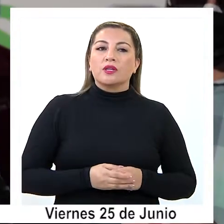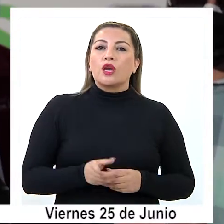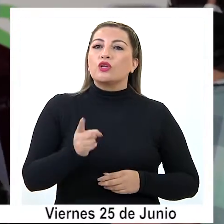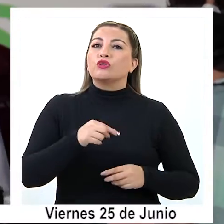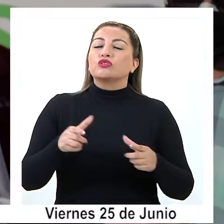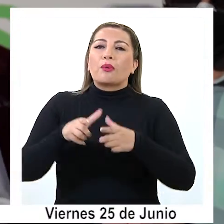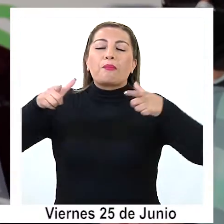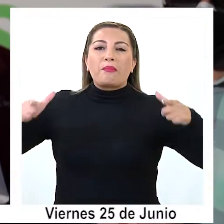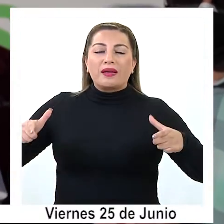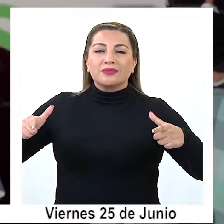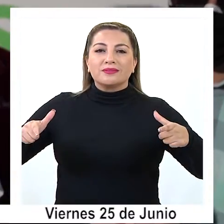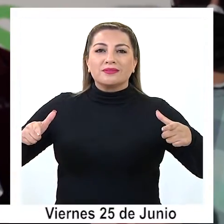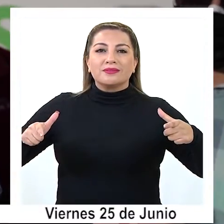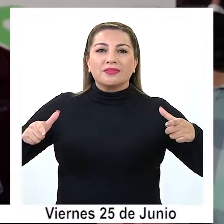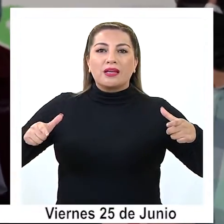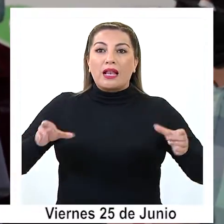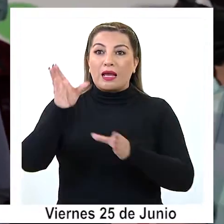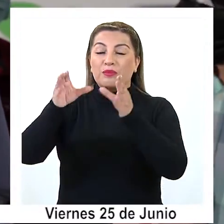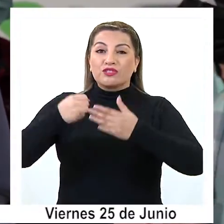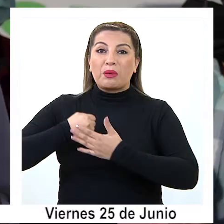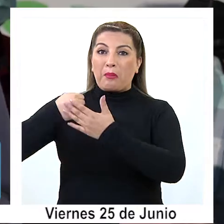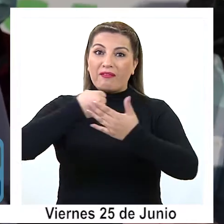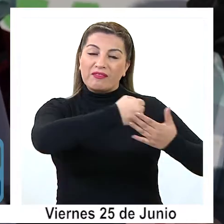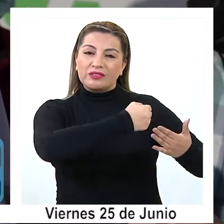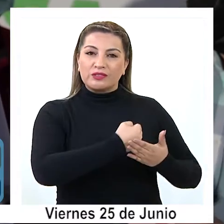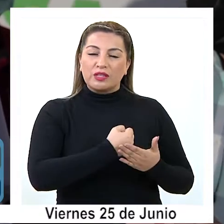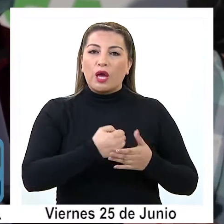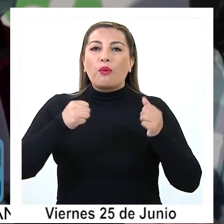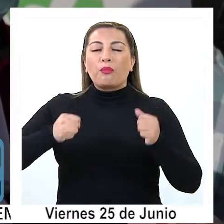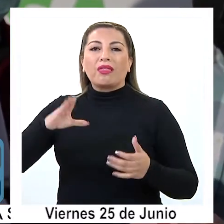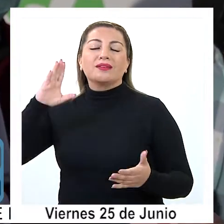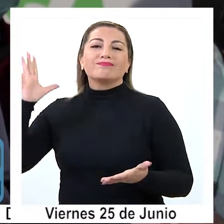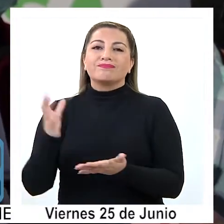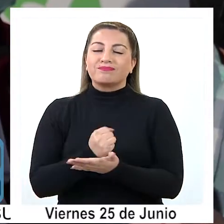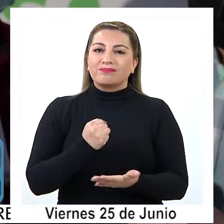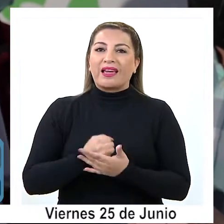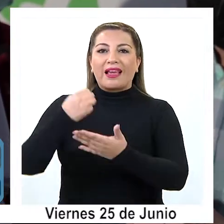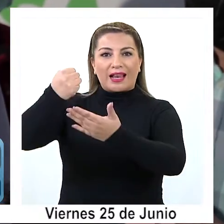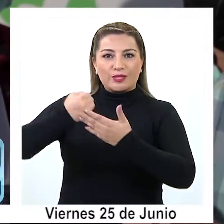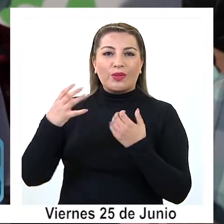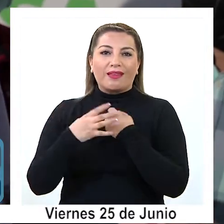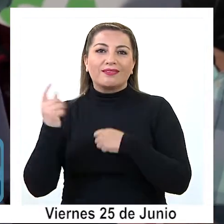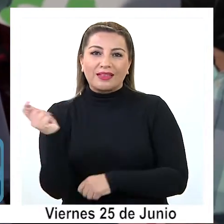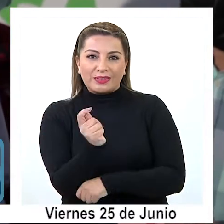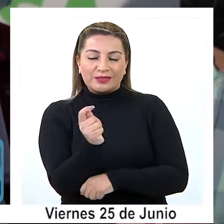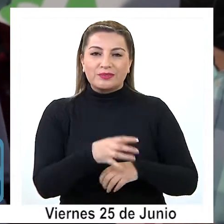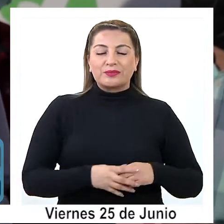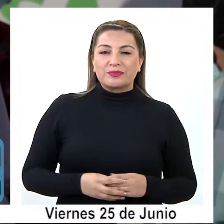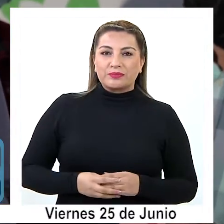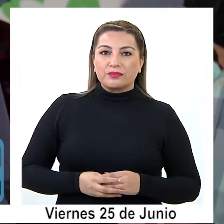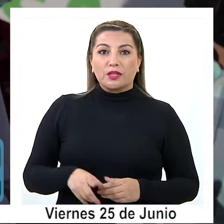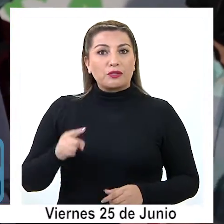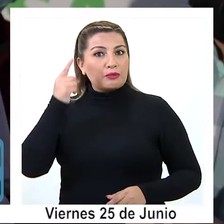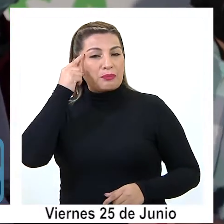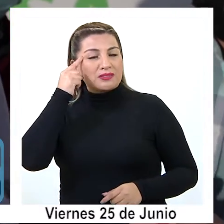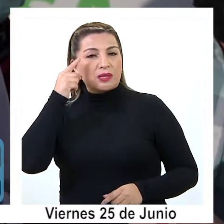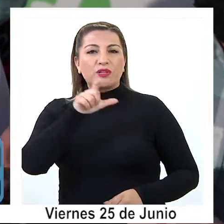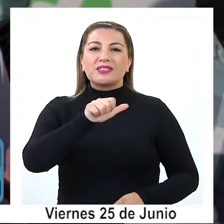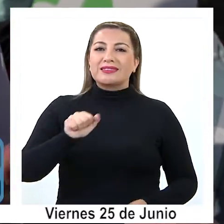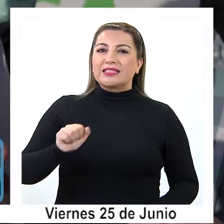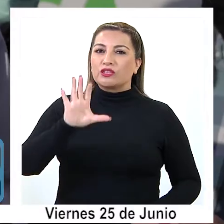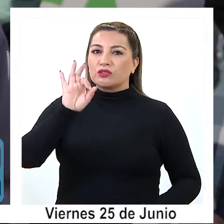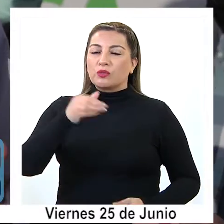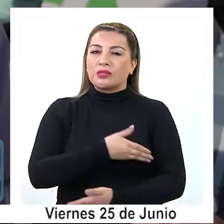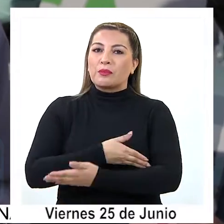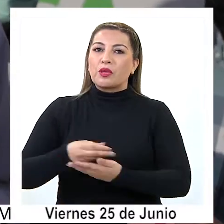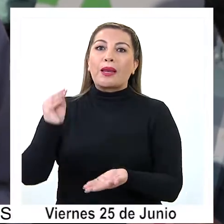amplificando el número de beneficiarios que van a poder acceder a este beneficio en la región de Tarapacá. Esperamos con estos 650